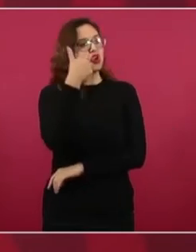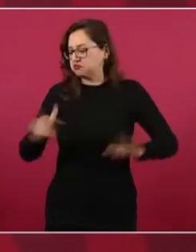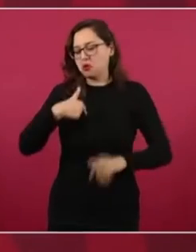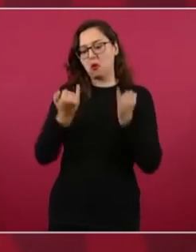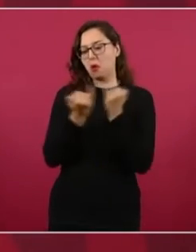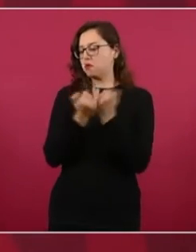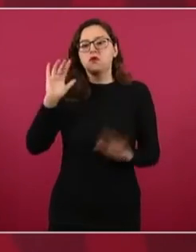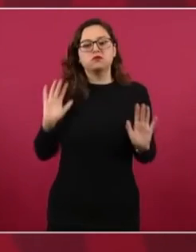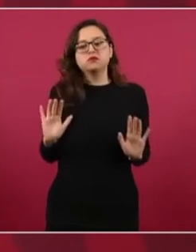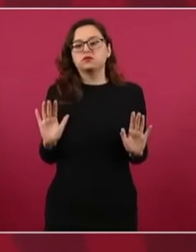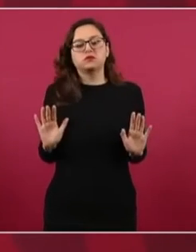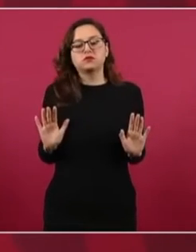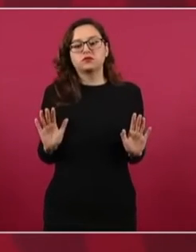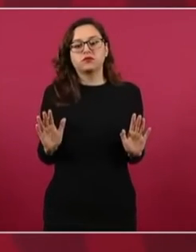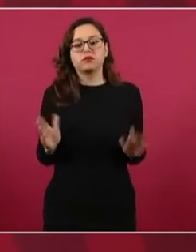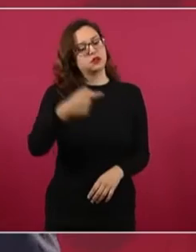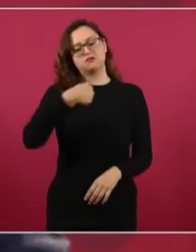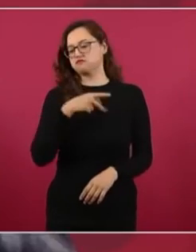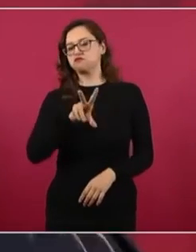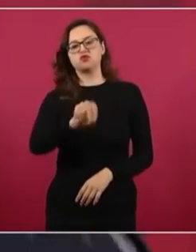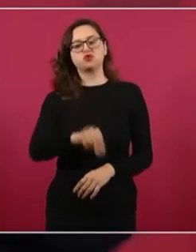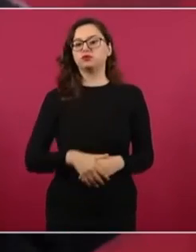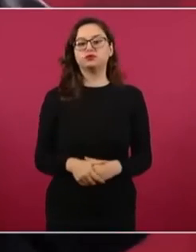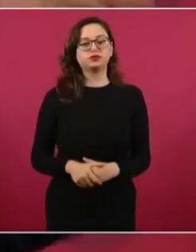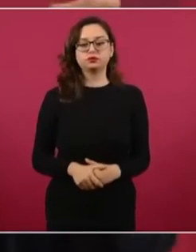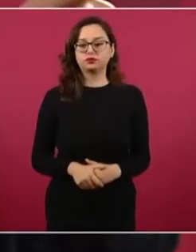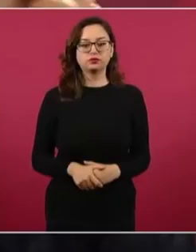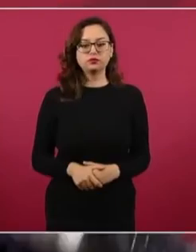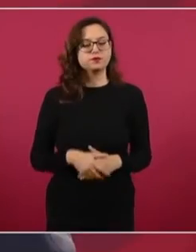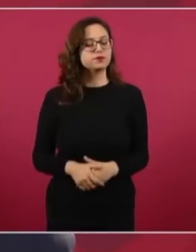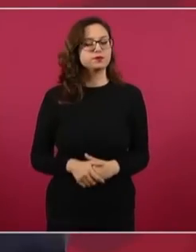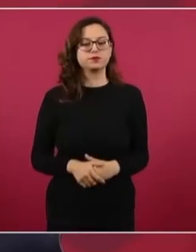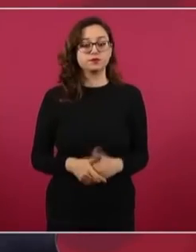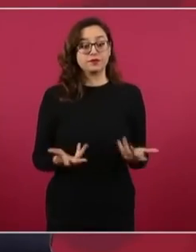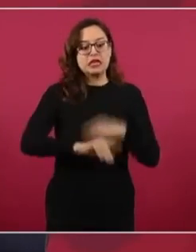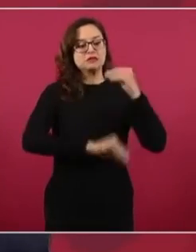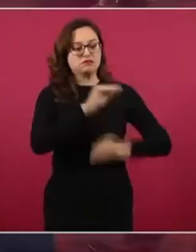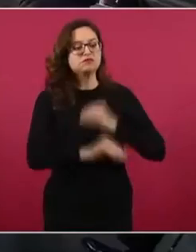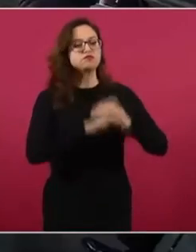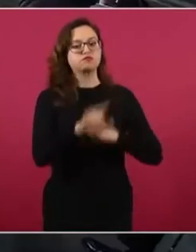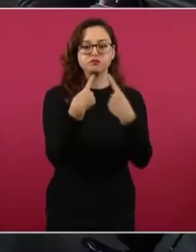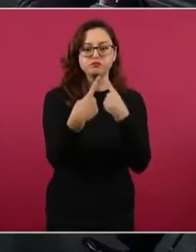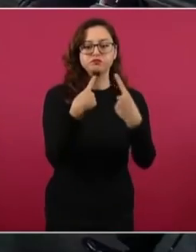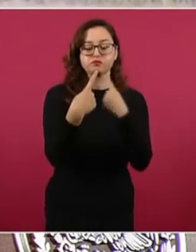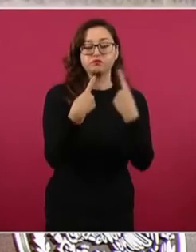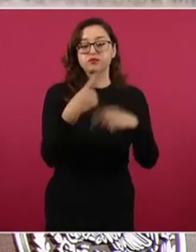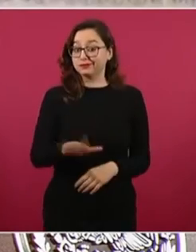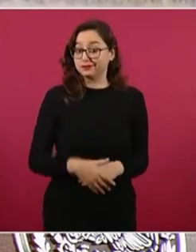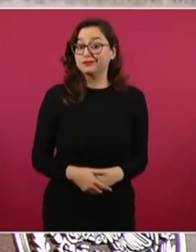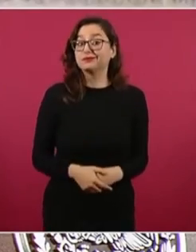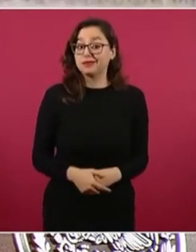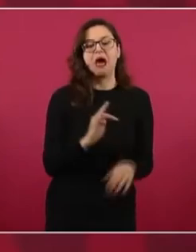opuse a lo que ya habían negociado los funcionarios del gobierno anterior, que por cierto, nos ha faltado dar a